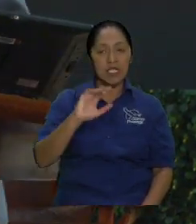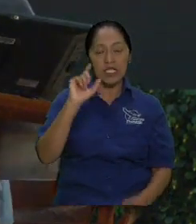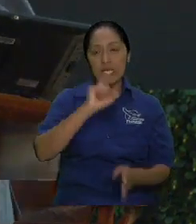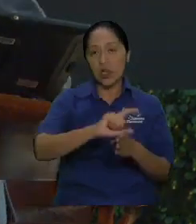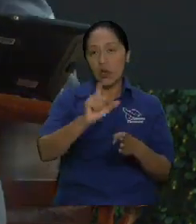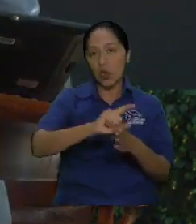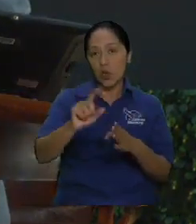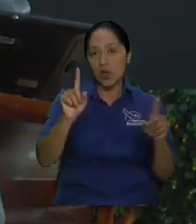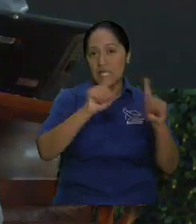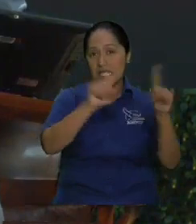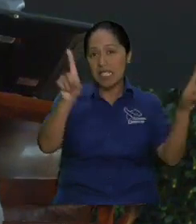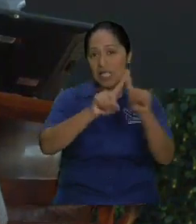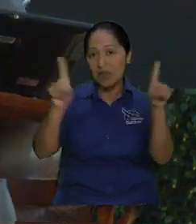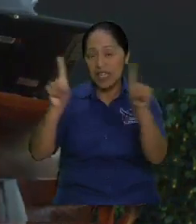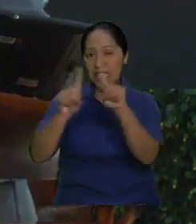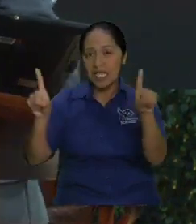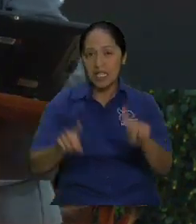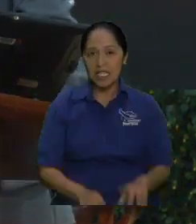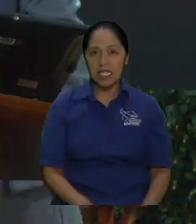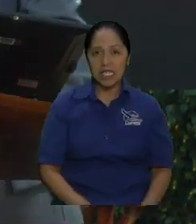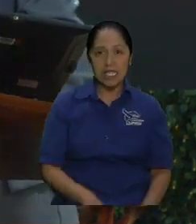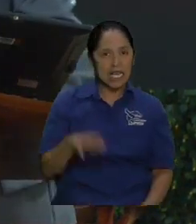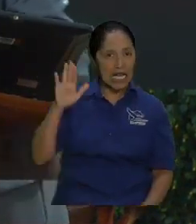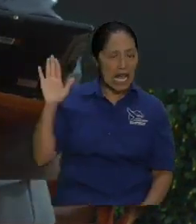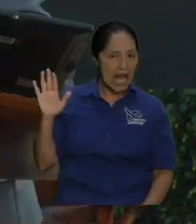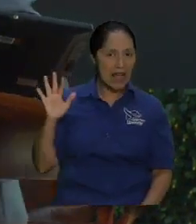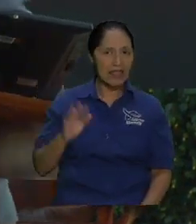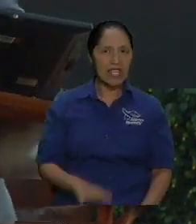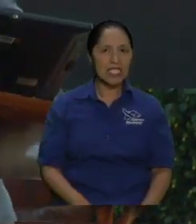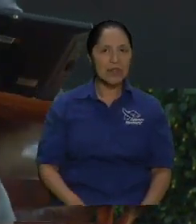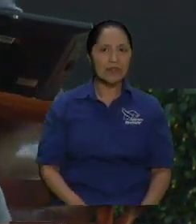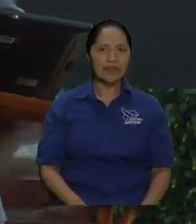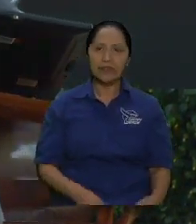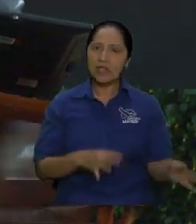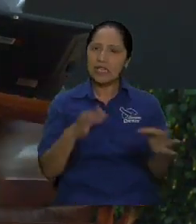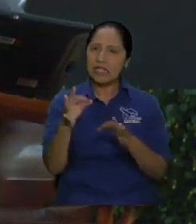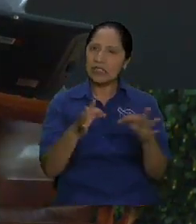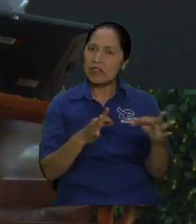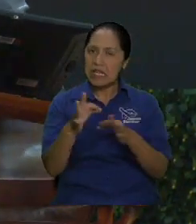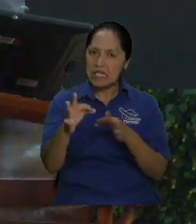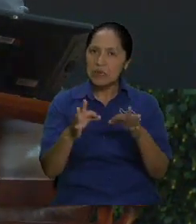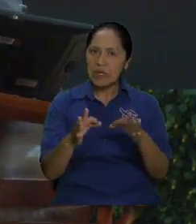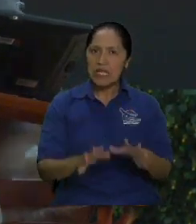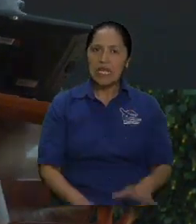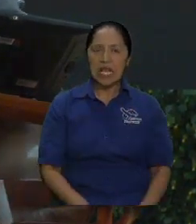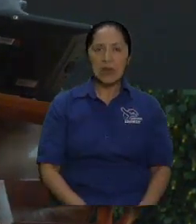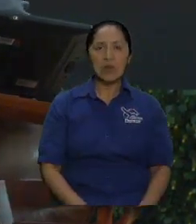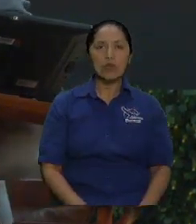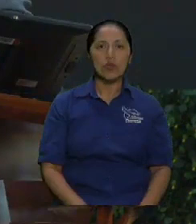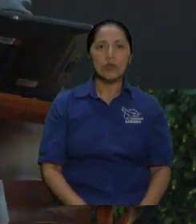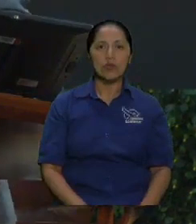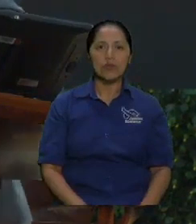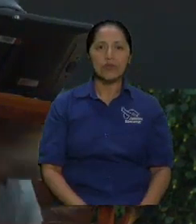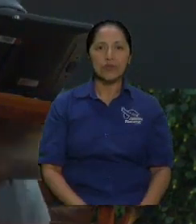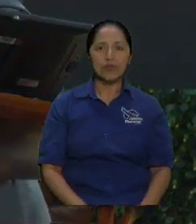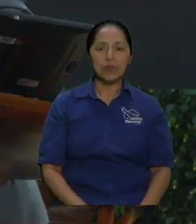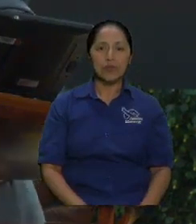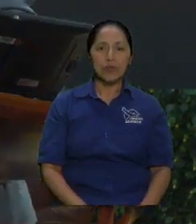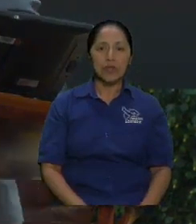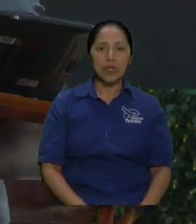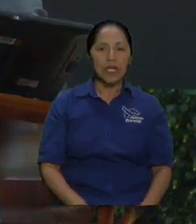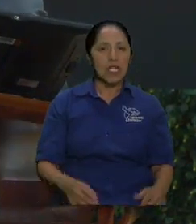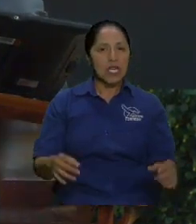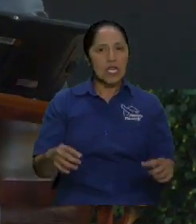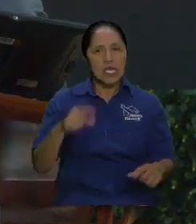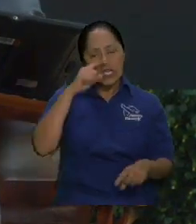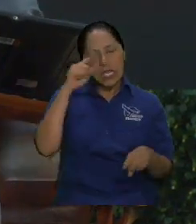gracias, Espíritu El prototipo de qué era, cómo las aguas de